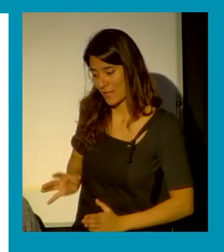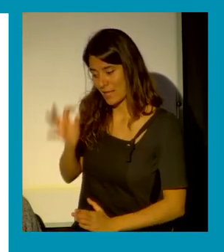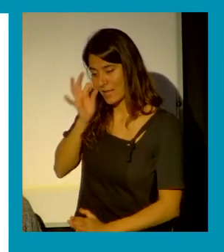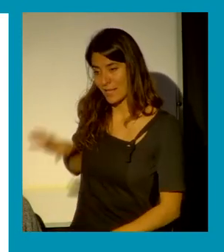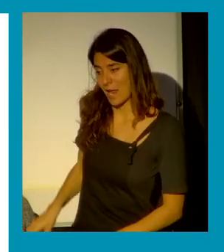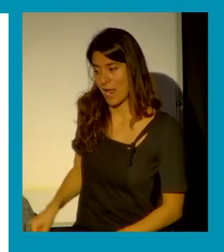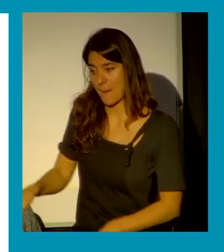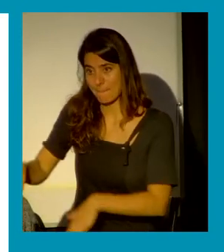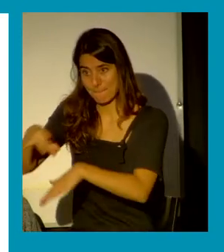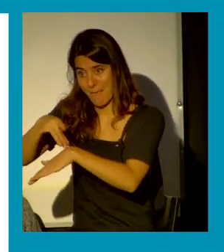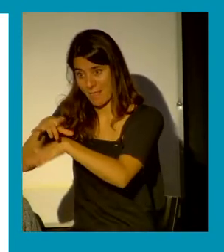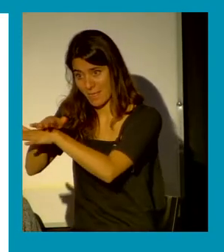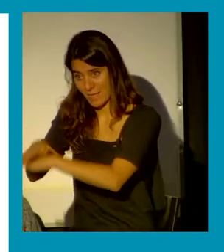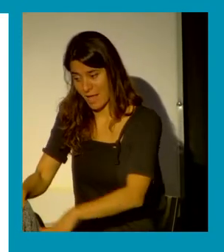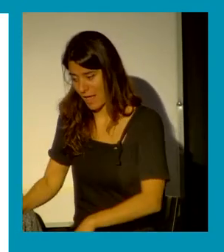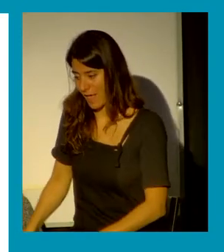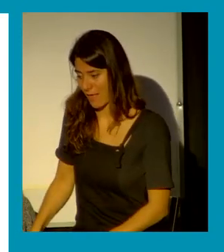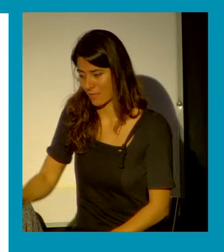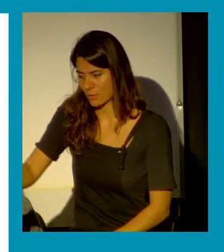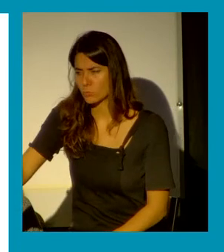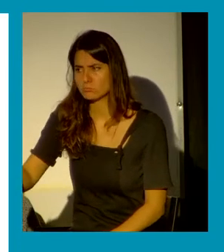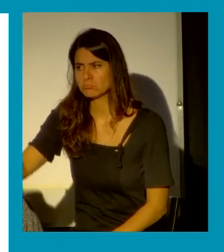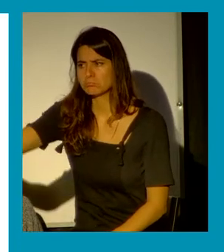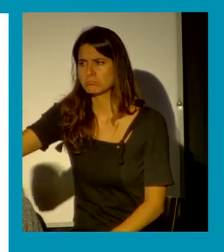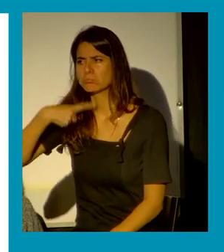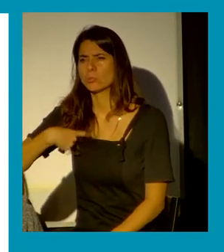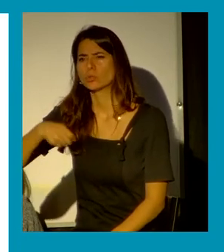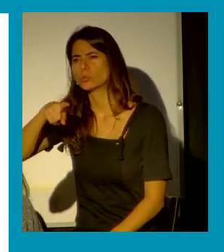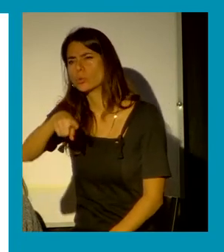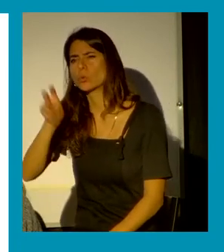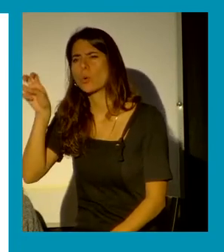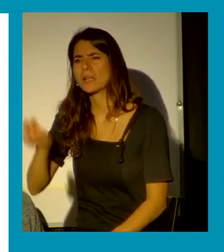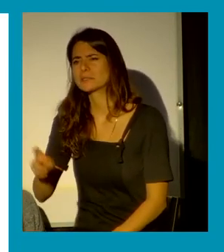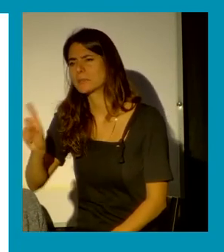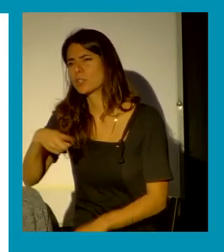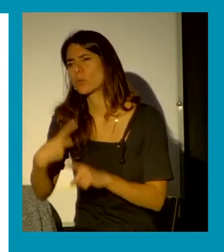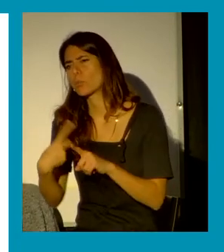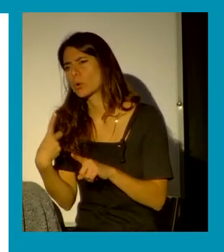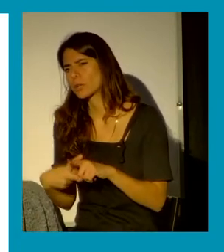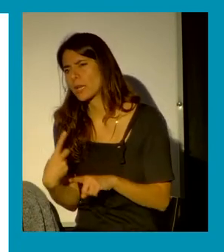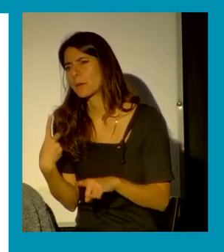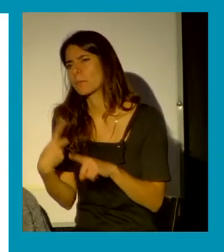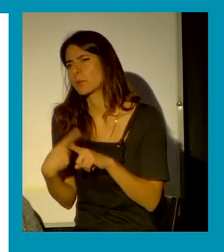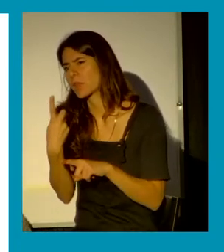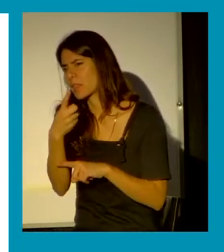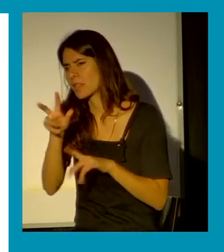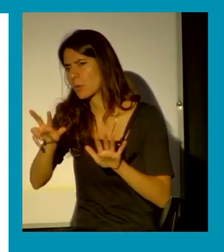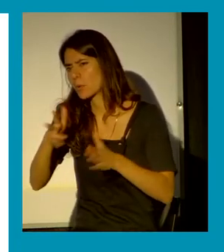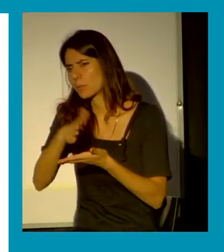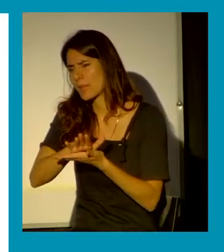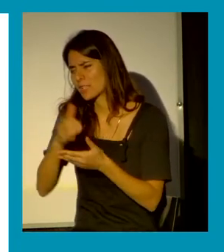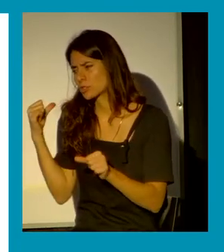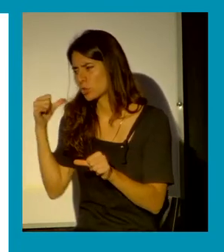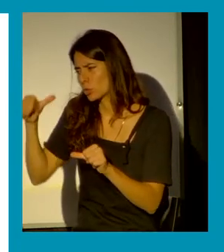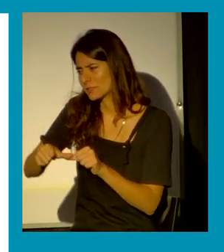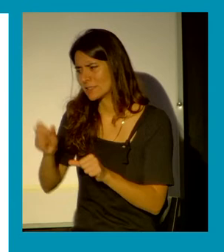¿por qué no has venido en los últimos 18 meses? es que por protocolo no le toca atención y la niña no se ha enfermado